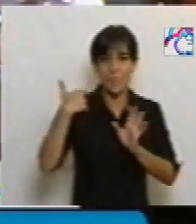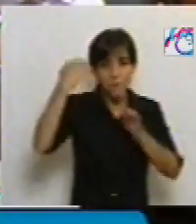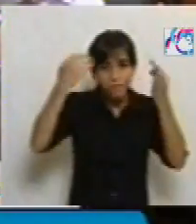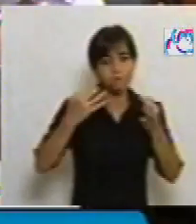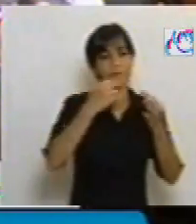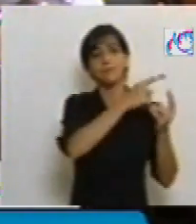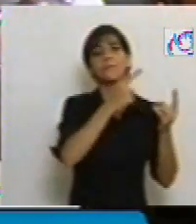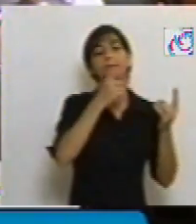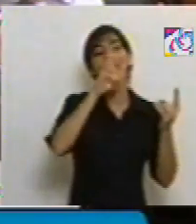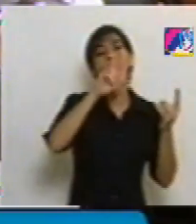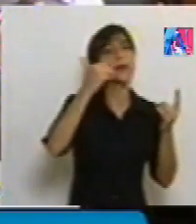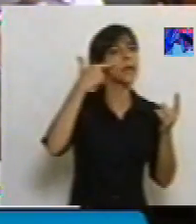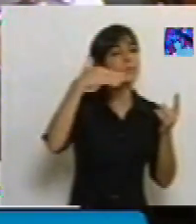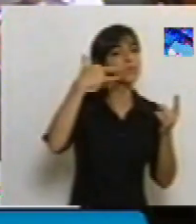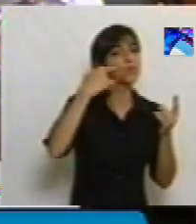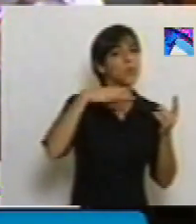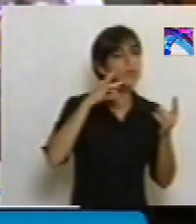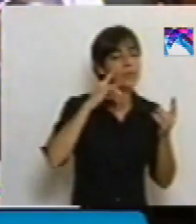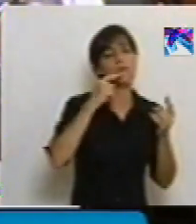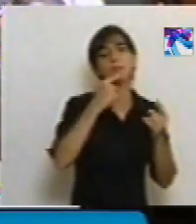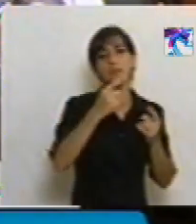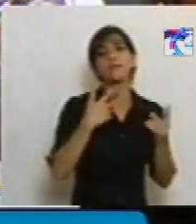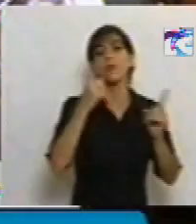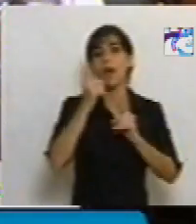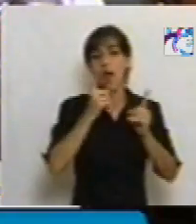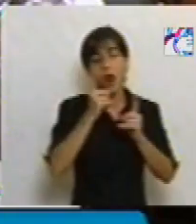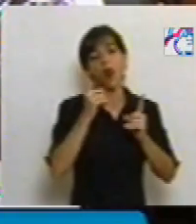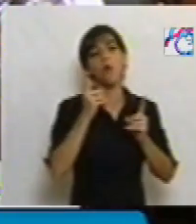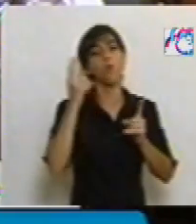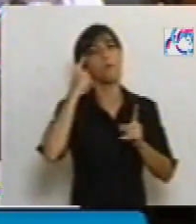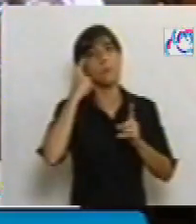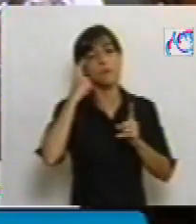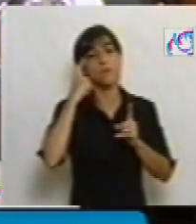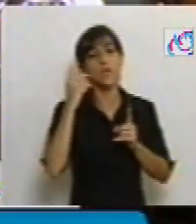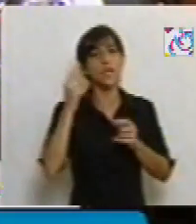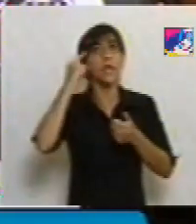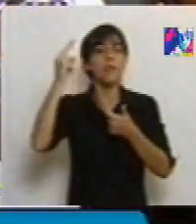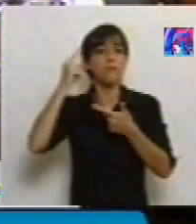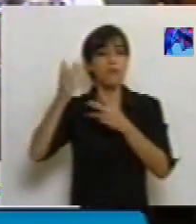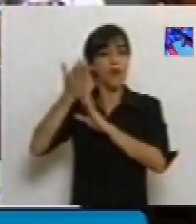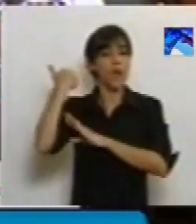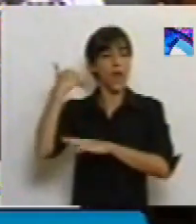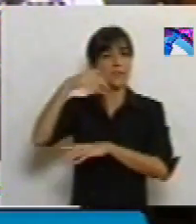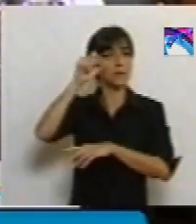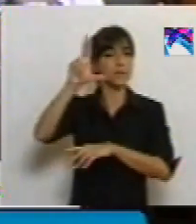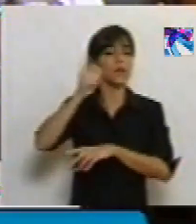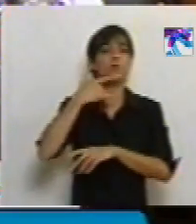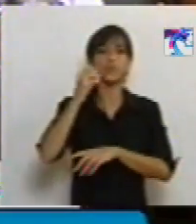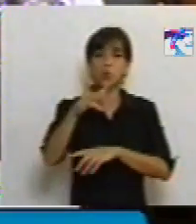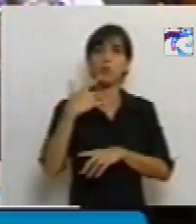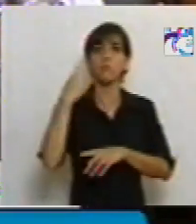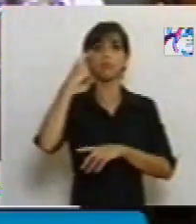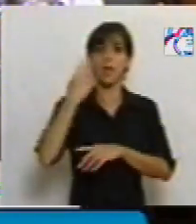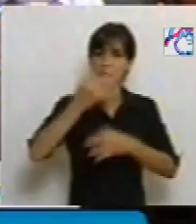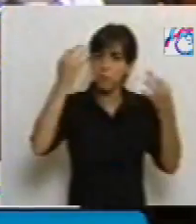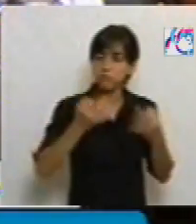caldo de cultivo para estas ideas que inspiraron el Mercosur como en este momento, señor Presidente. En este